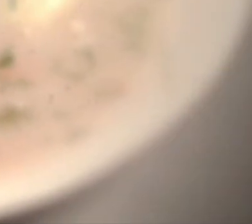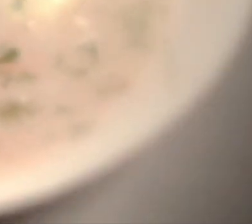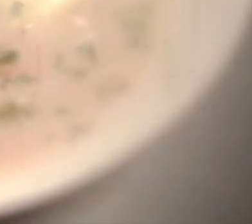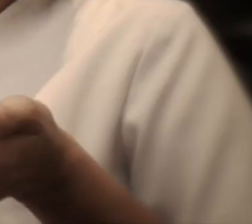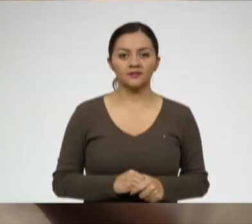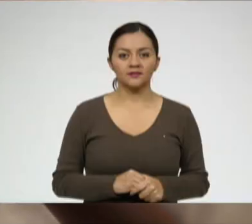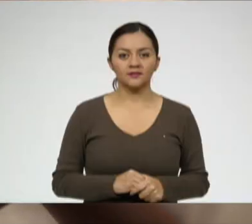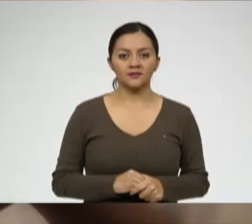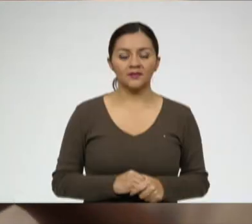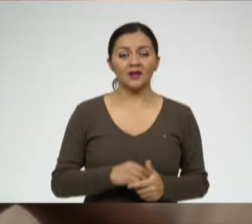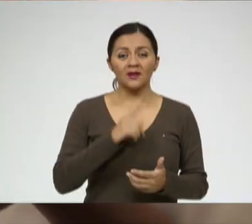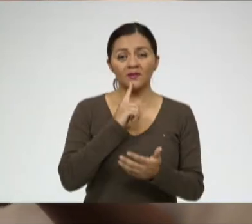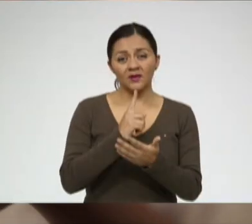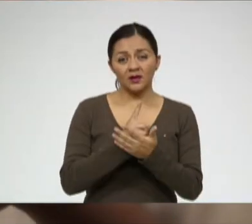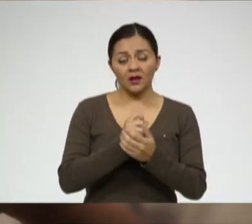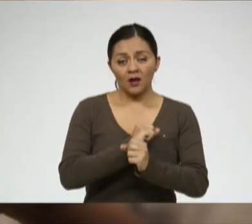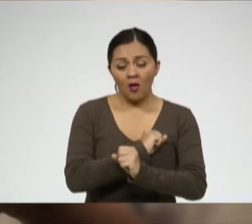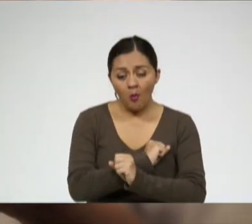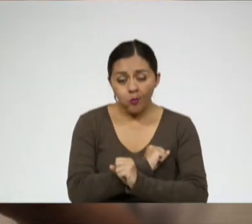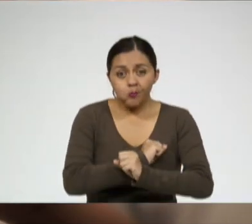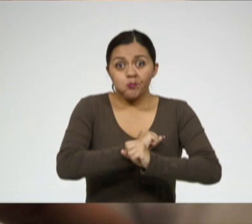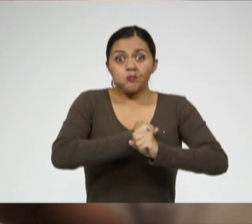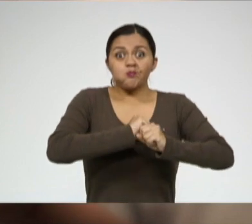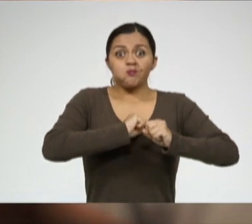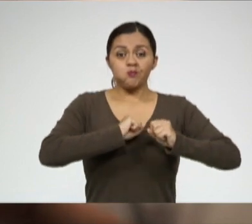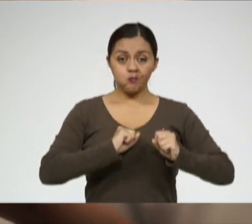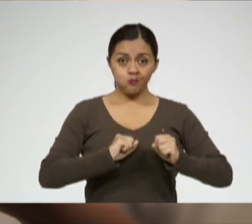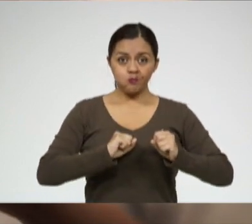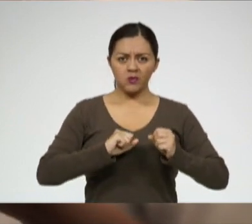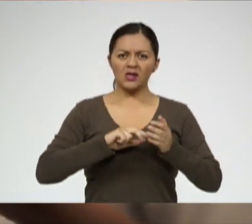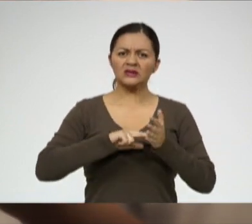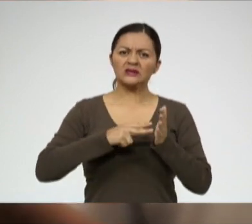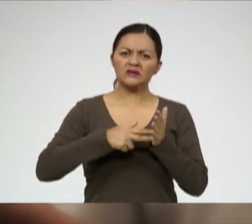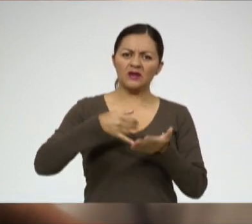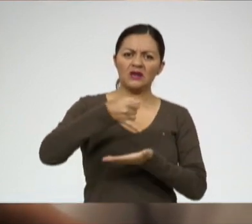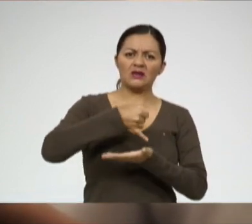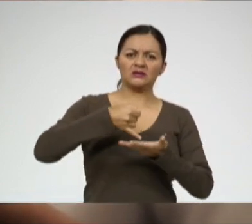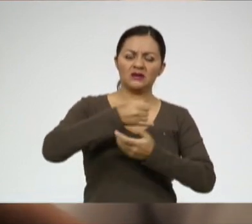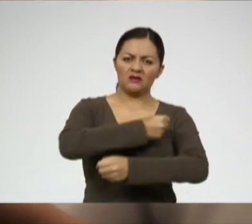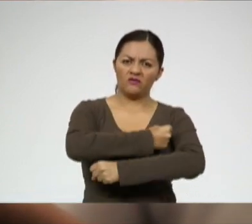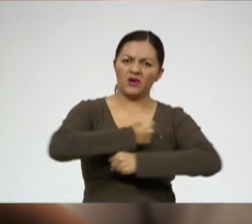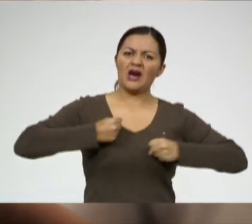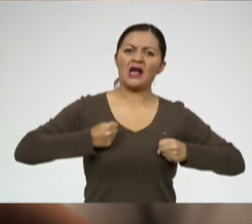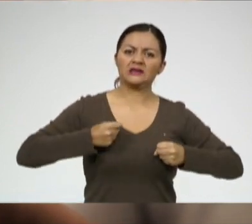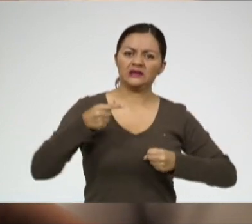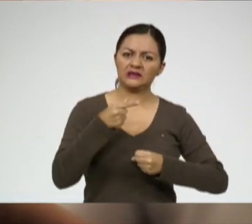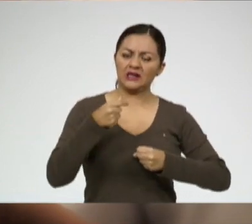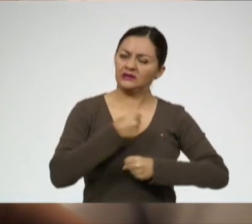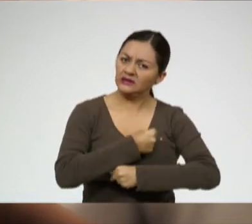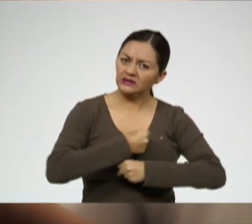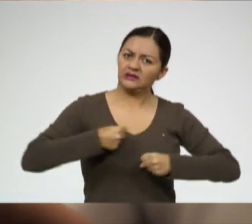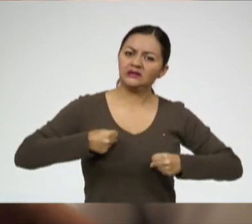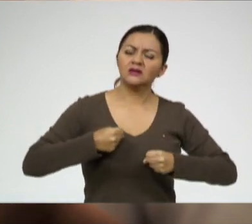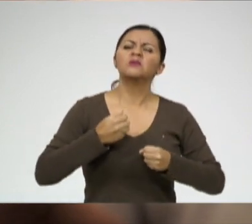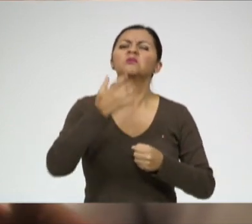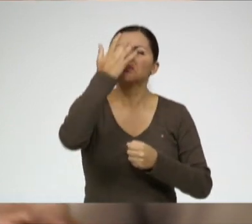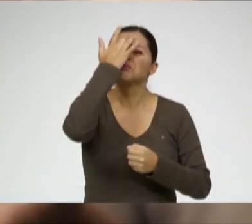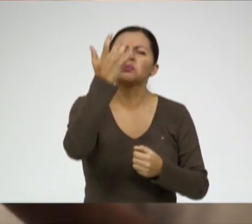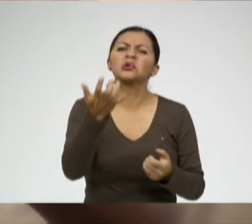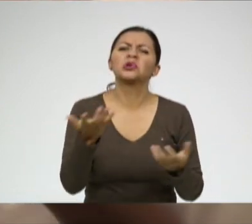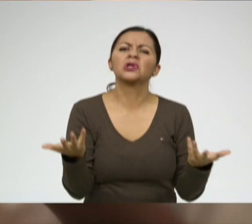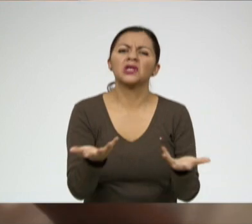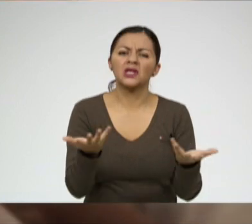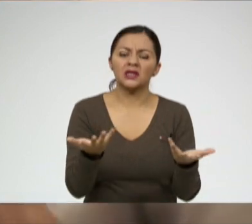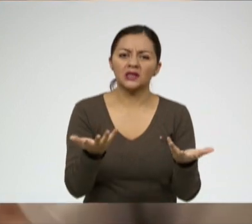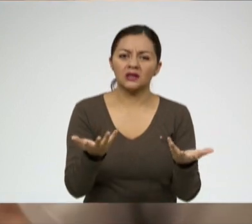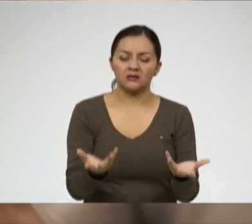El sobrepeso es un exceso de acumulación de grasa en nuestro organismo. ¿Provocado por qué? Este está provocado porque le damos